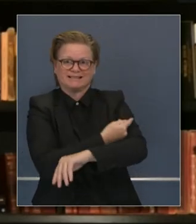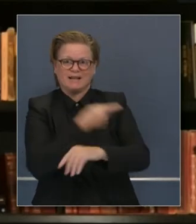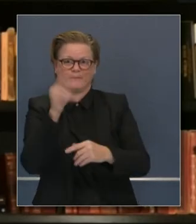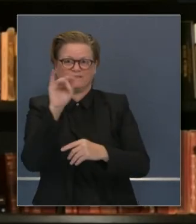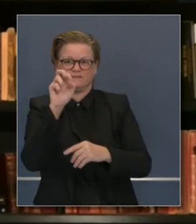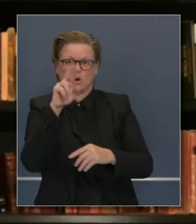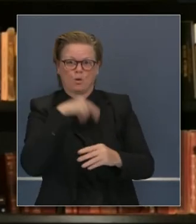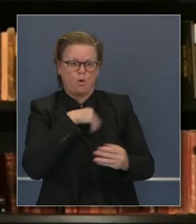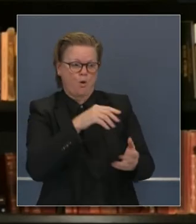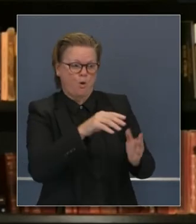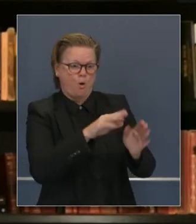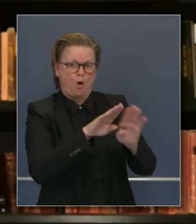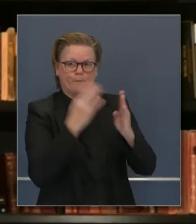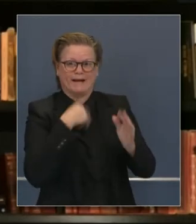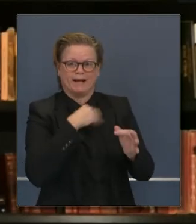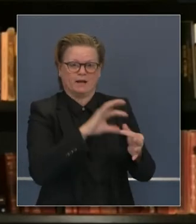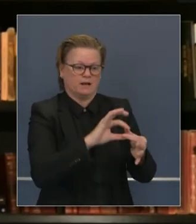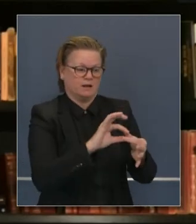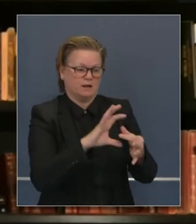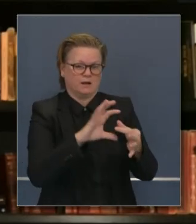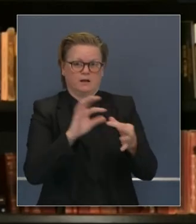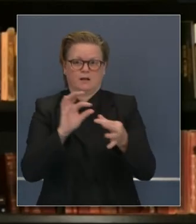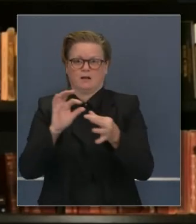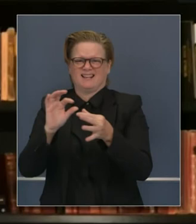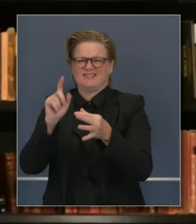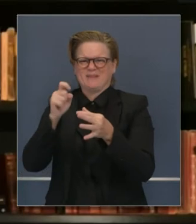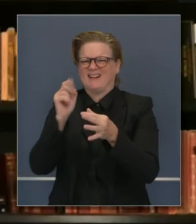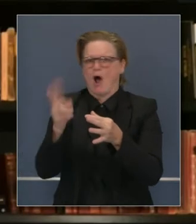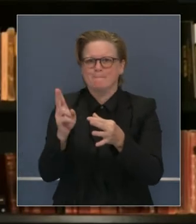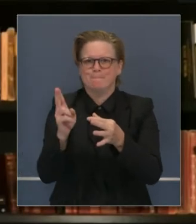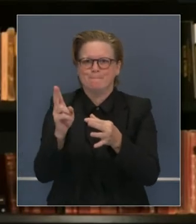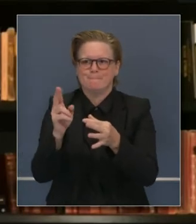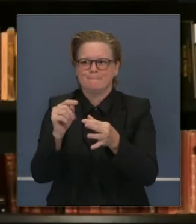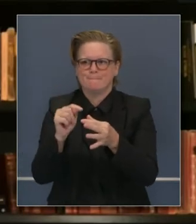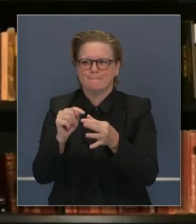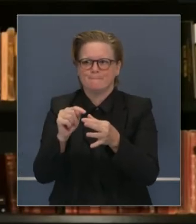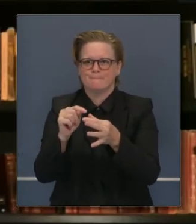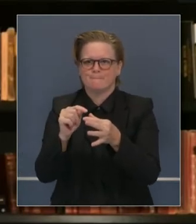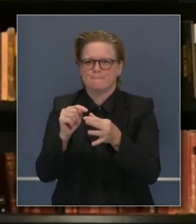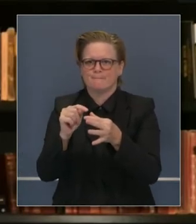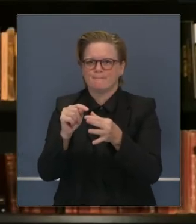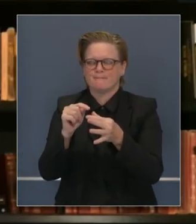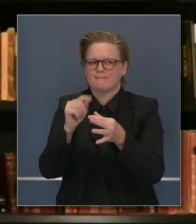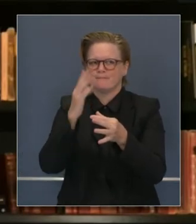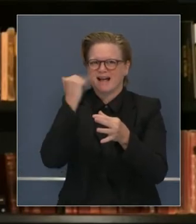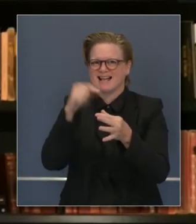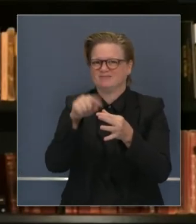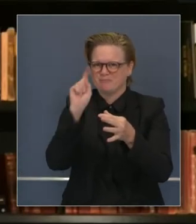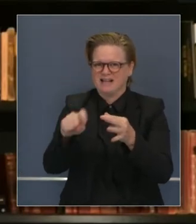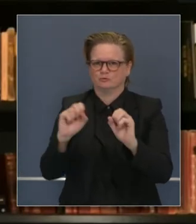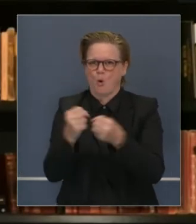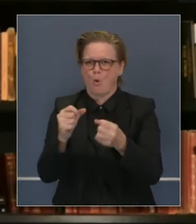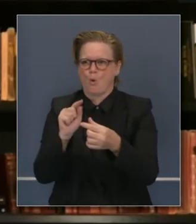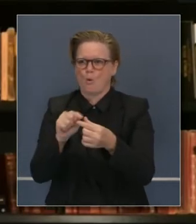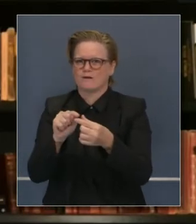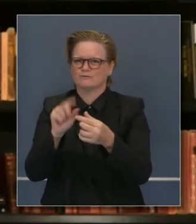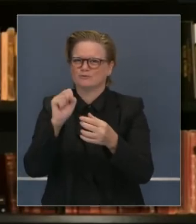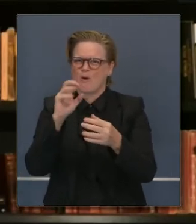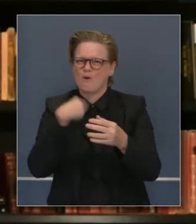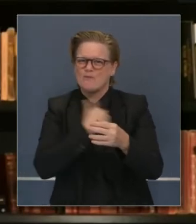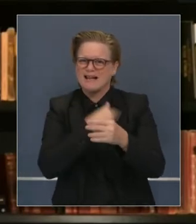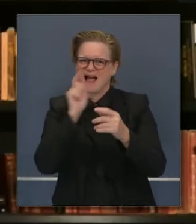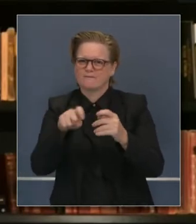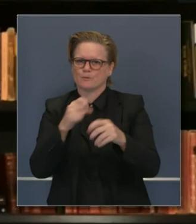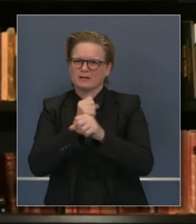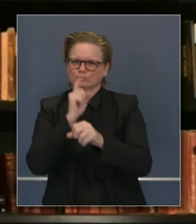distribuir y dar la vacuna, qué tan rápidamente se pueden ver esas vacunas que no se aprovechen a tiempo. Eso va a ser un reto